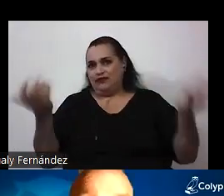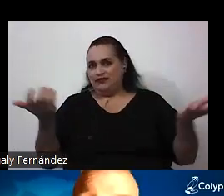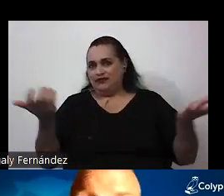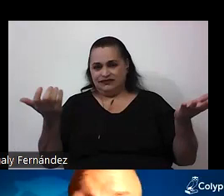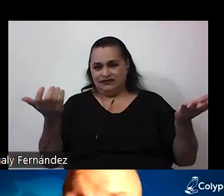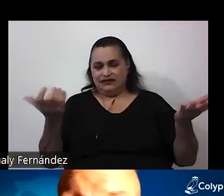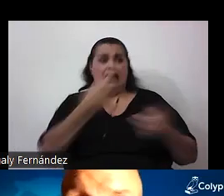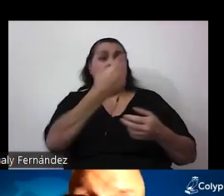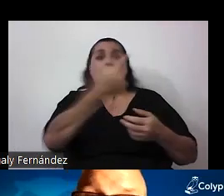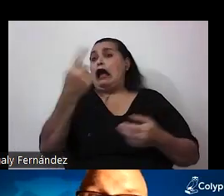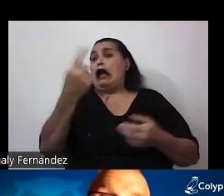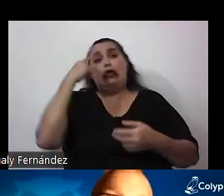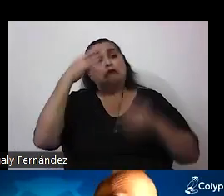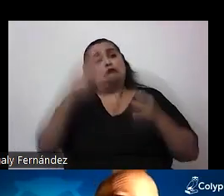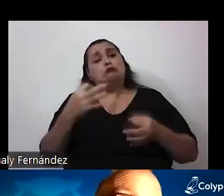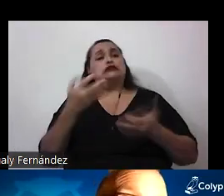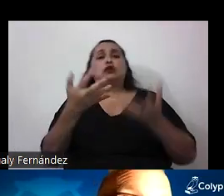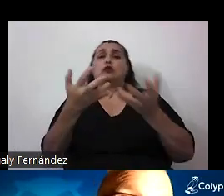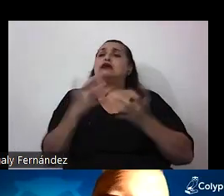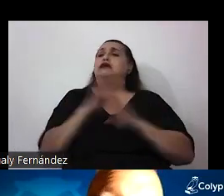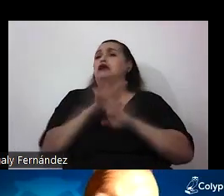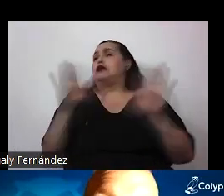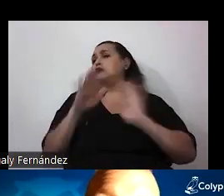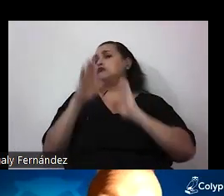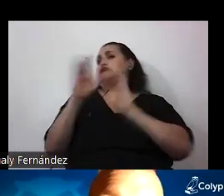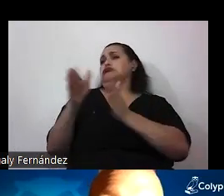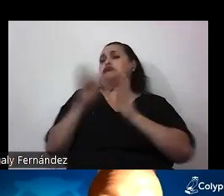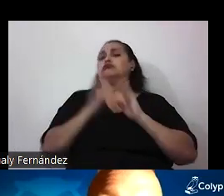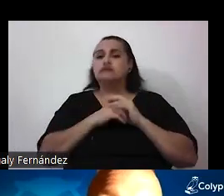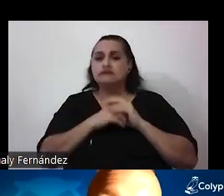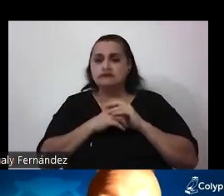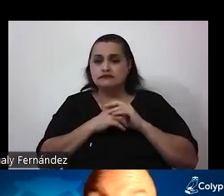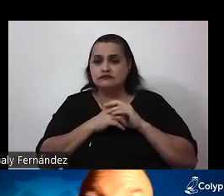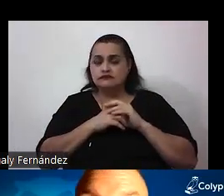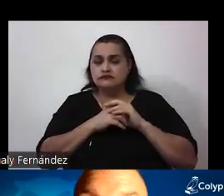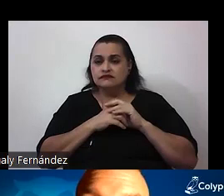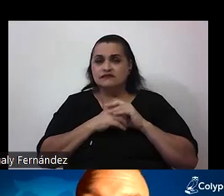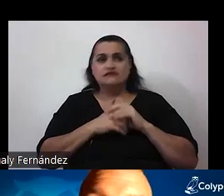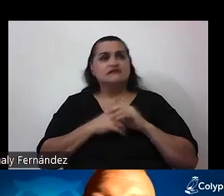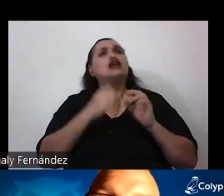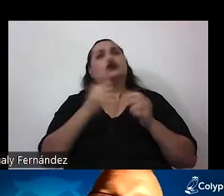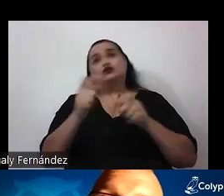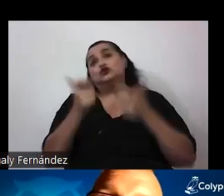cada cual se quede con sus ideas y que este y que sea con suerte